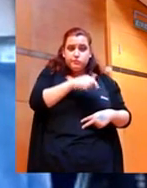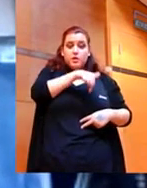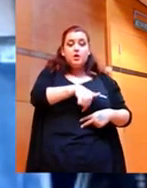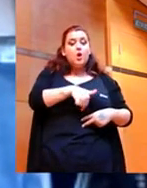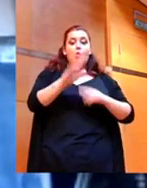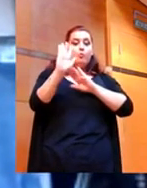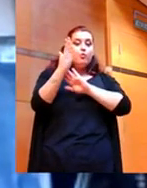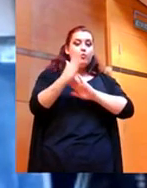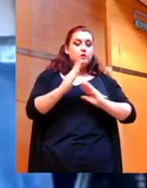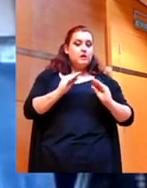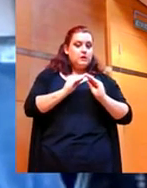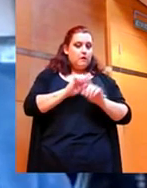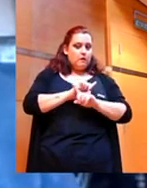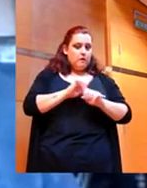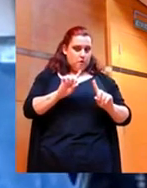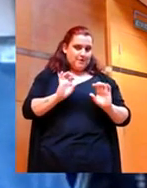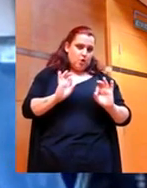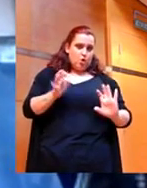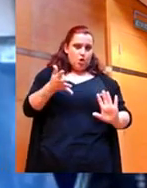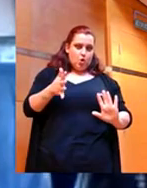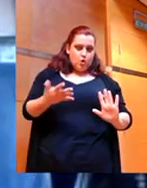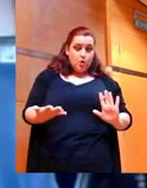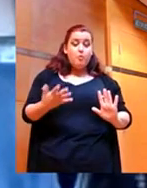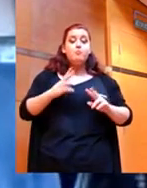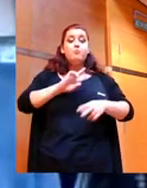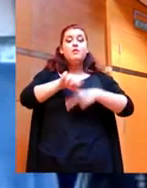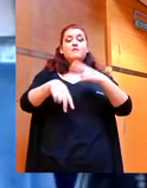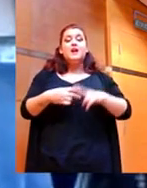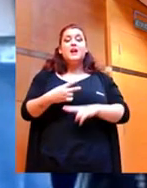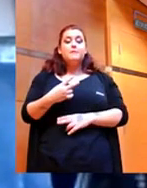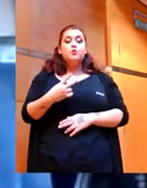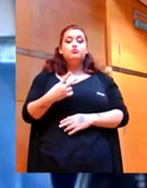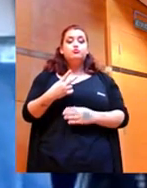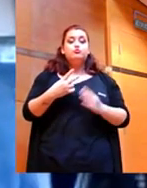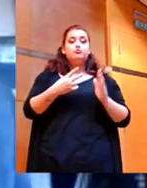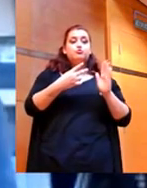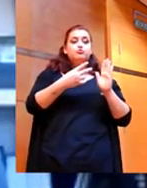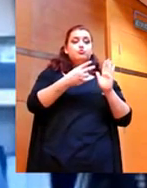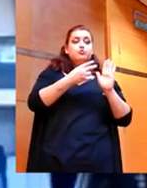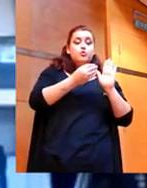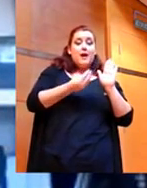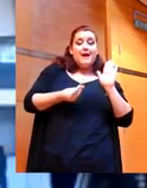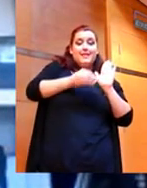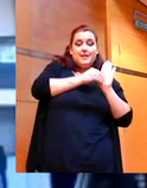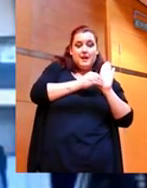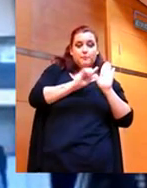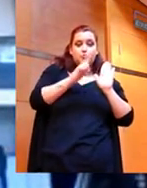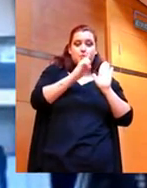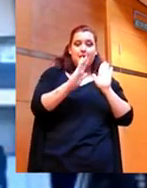de acuerdo. En la propuesta de acuerdo simplemente modificaríamos, incorporaríamos, añadiríamos en la primera propuesta de acuerdo,